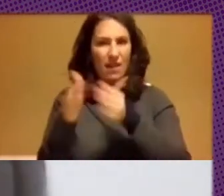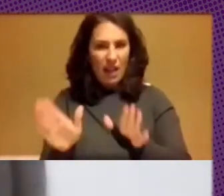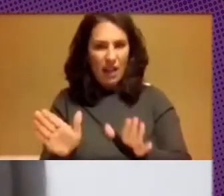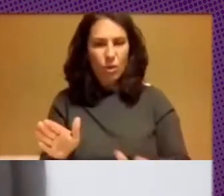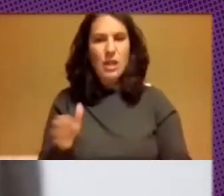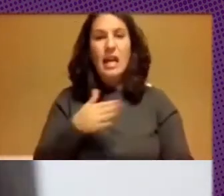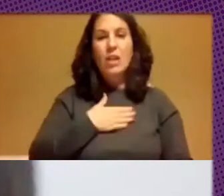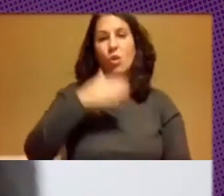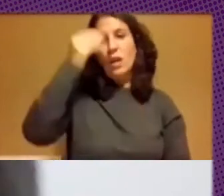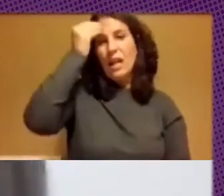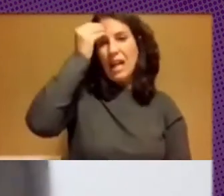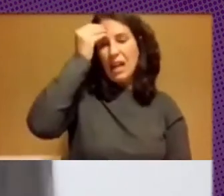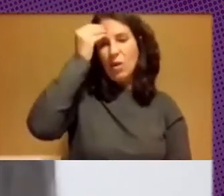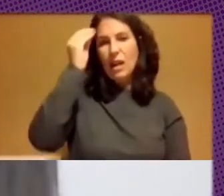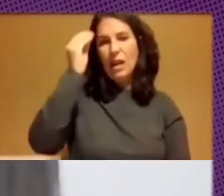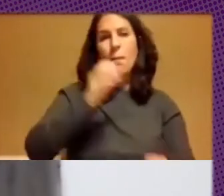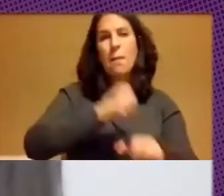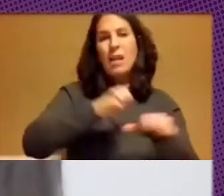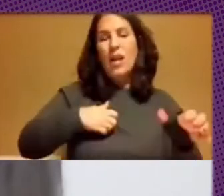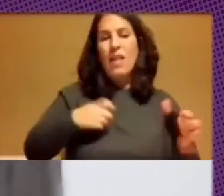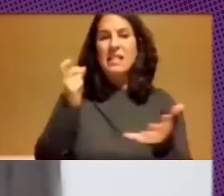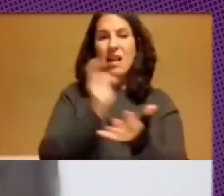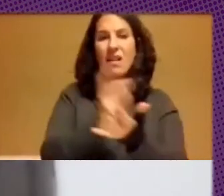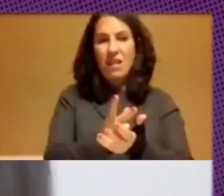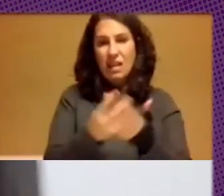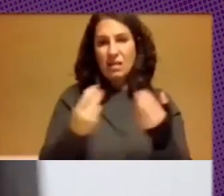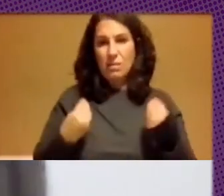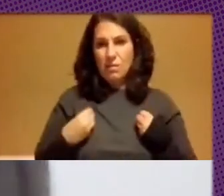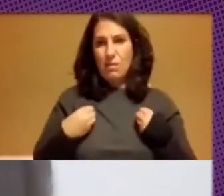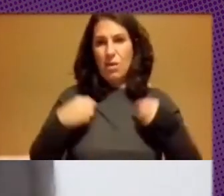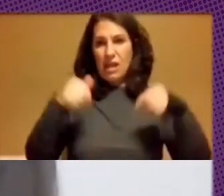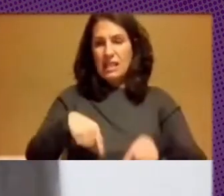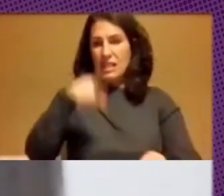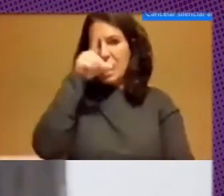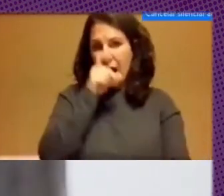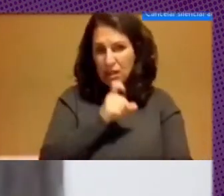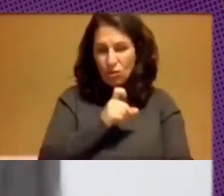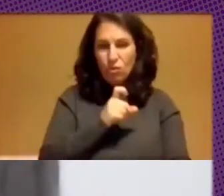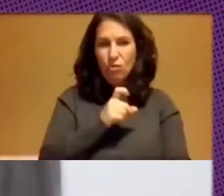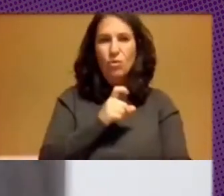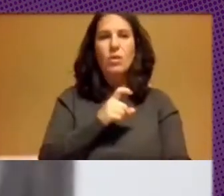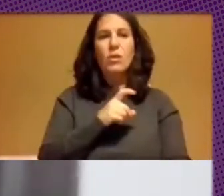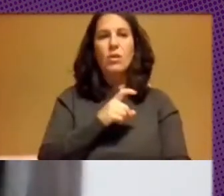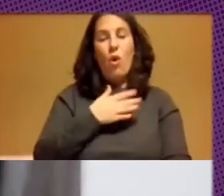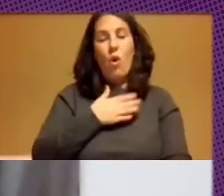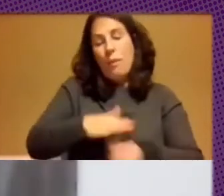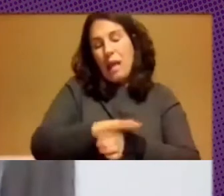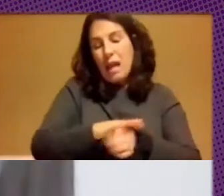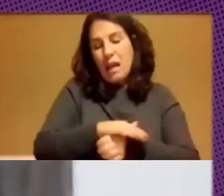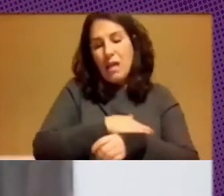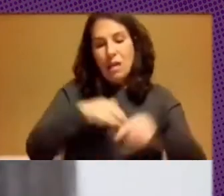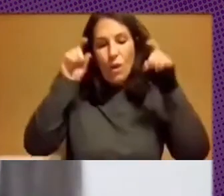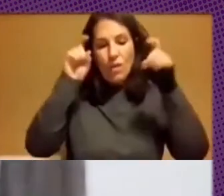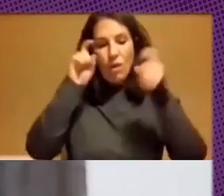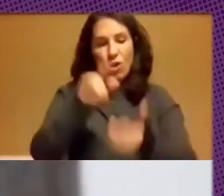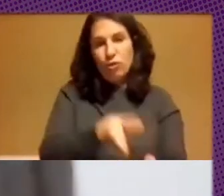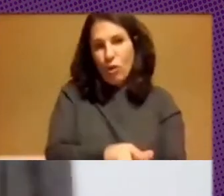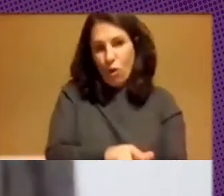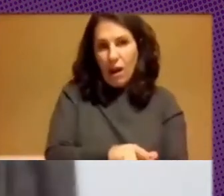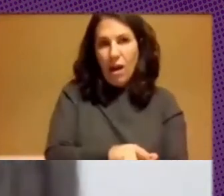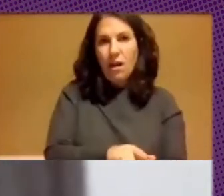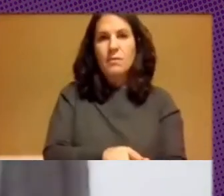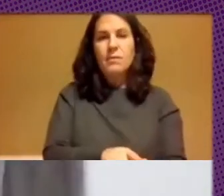y creo que gran parte de los desafíos que vivimos este año o que vivió mi área de la educación el